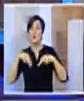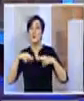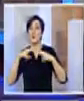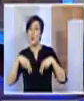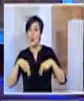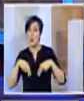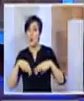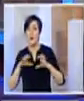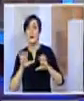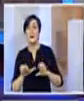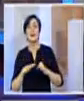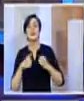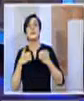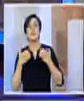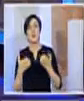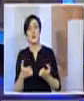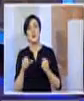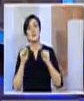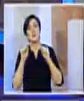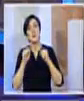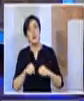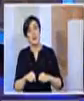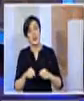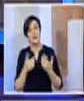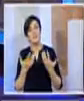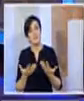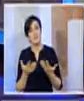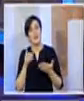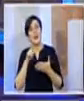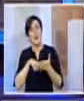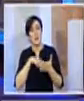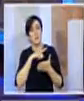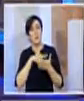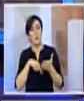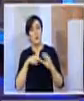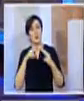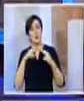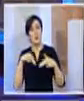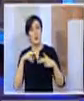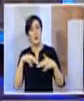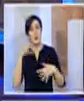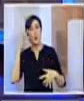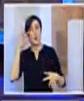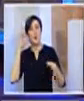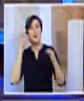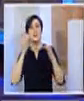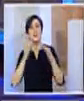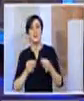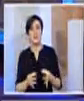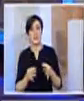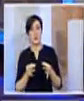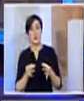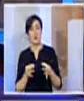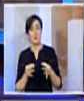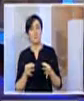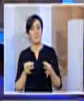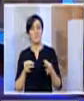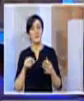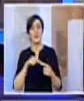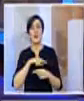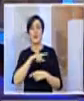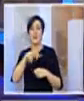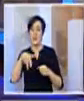más un voto con el cual se definiría que el voto nulo sería una decisión por parte del ciudadano en cuanto a